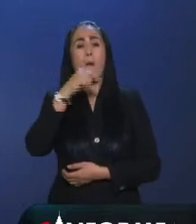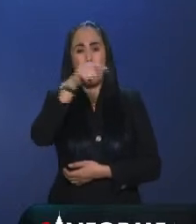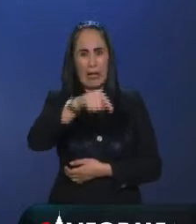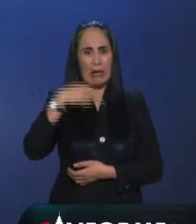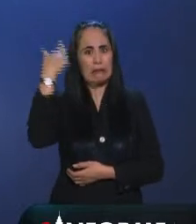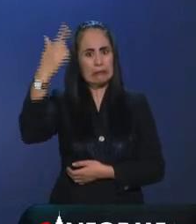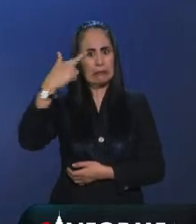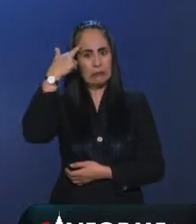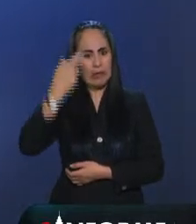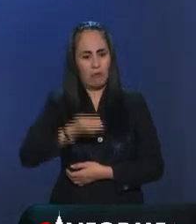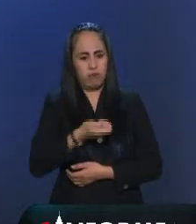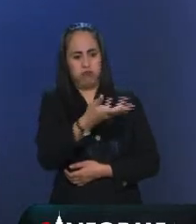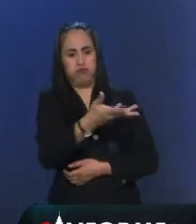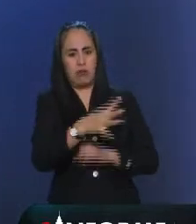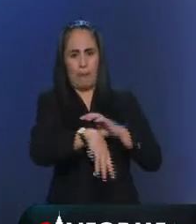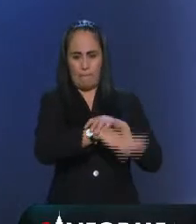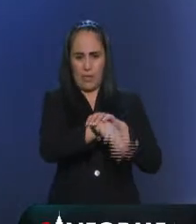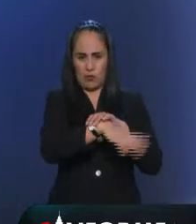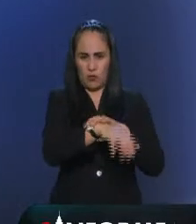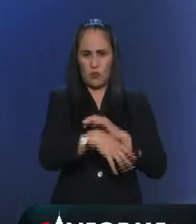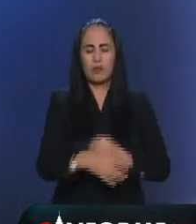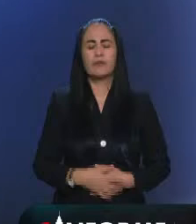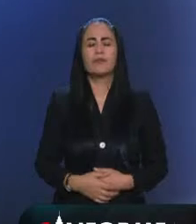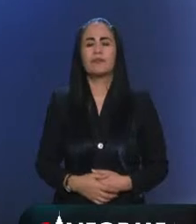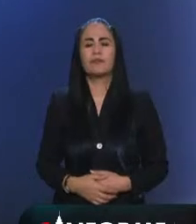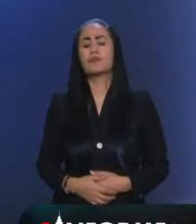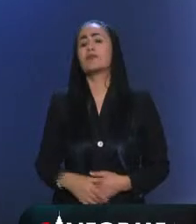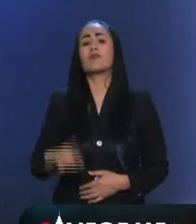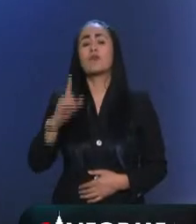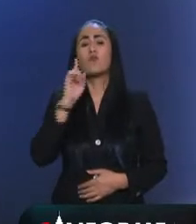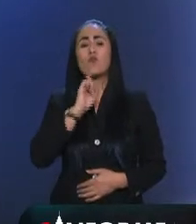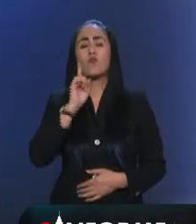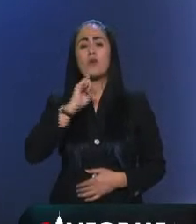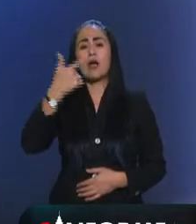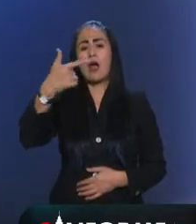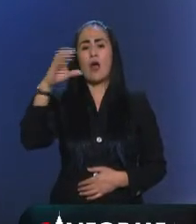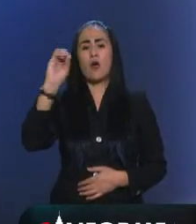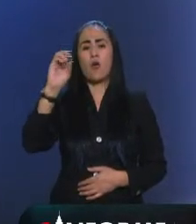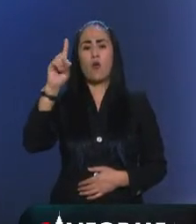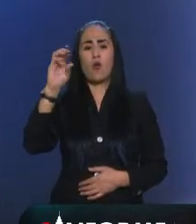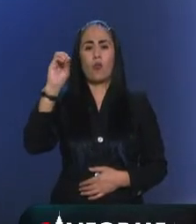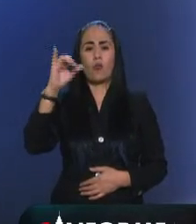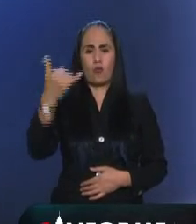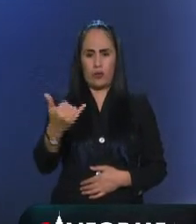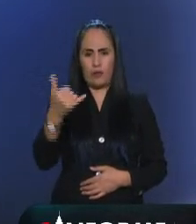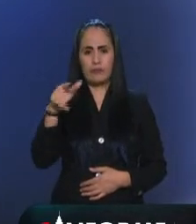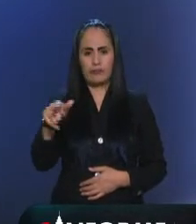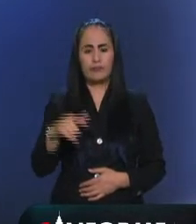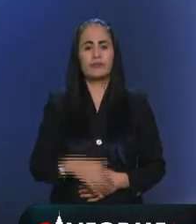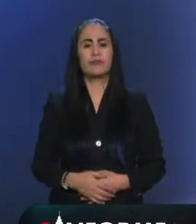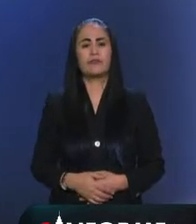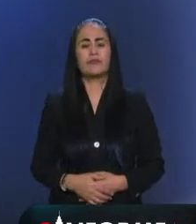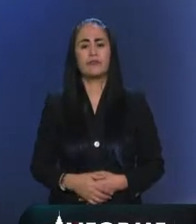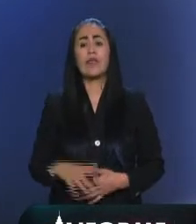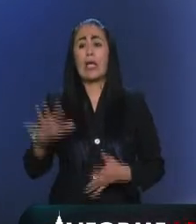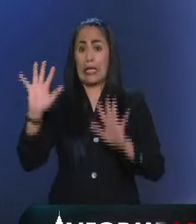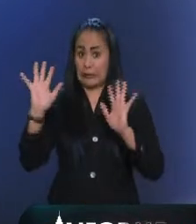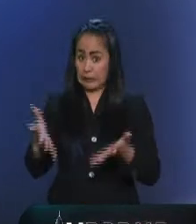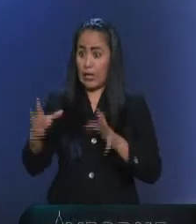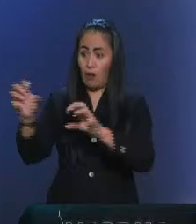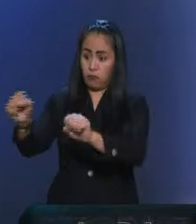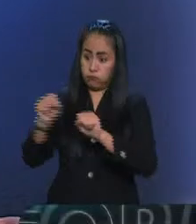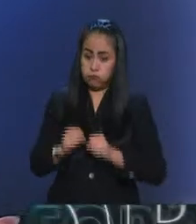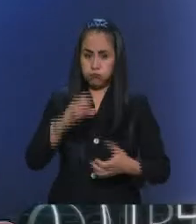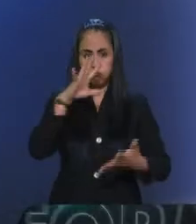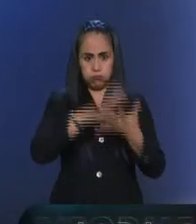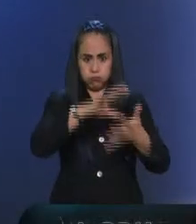Basura en su cuenta de Twitter la Fiscal General de Justicia Capitalín Ernestina Godoy indicó que con la formal prisión de Cuauhtémoc Gutiérrez se